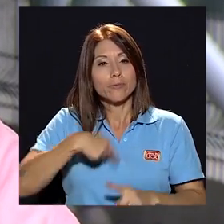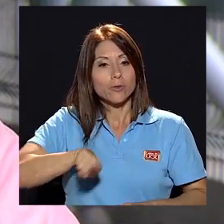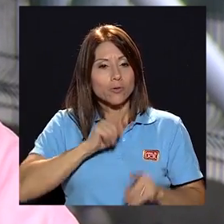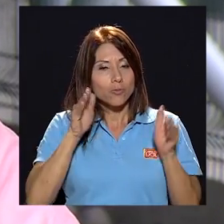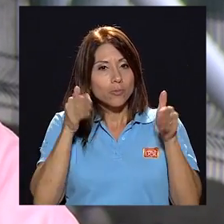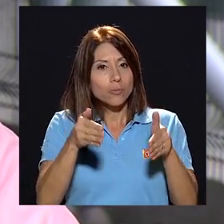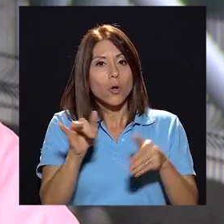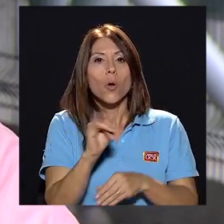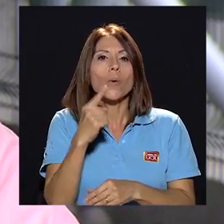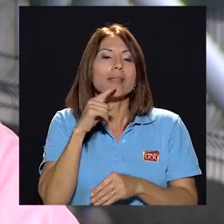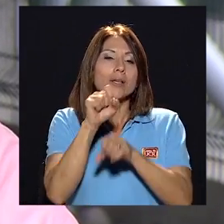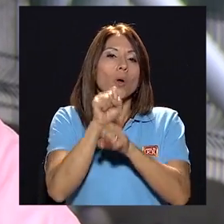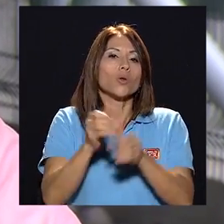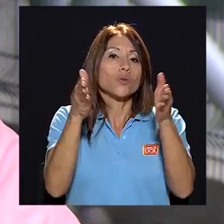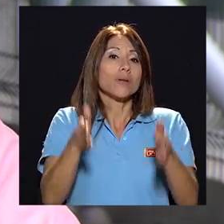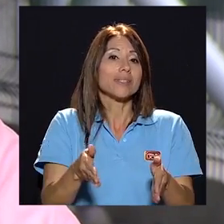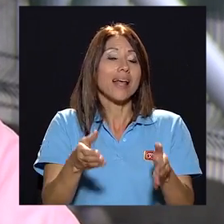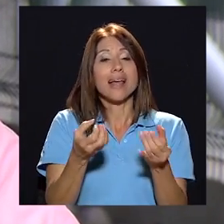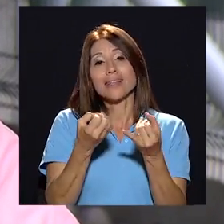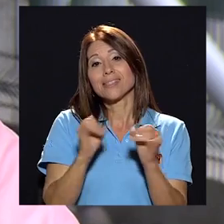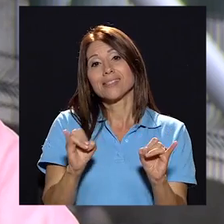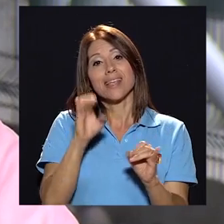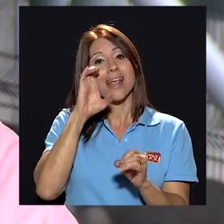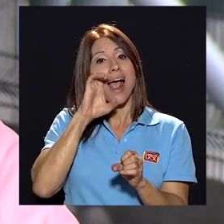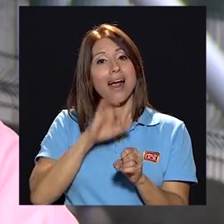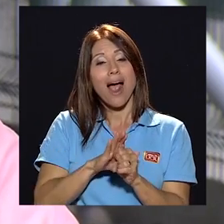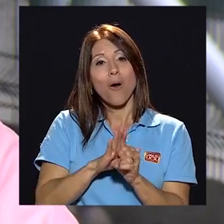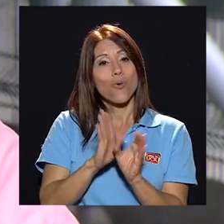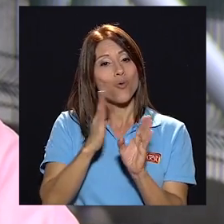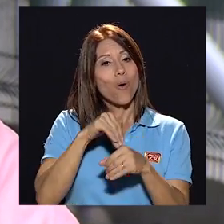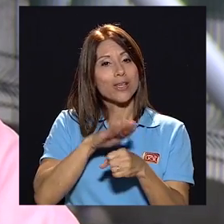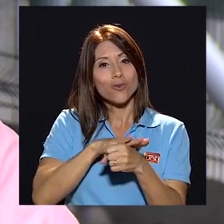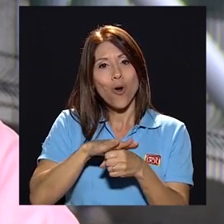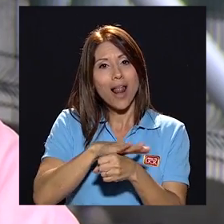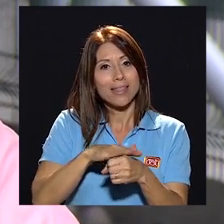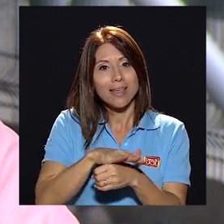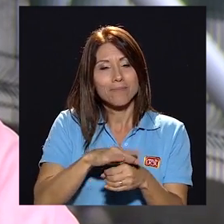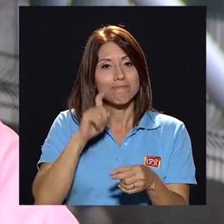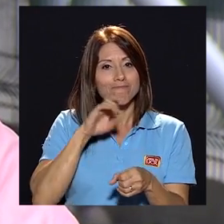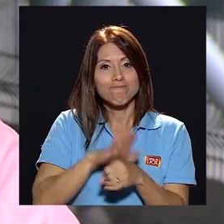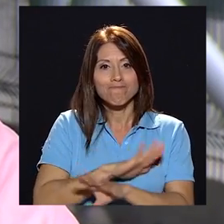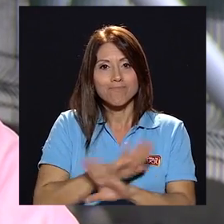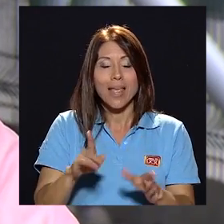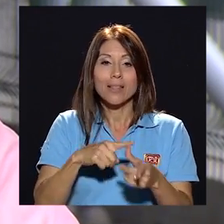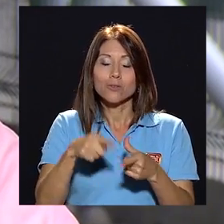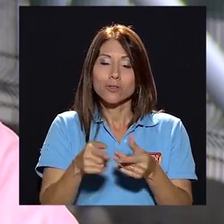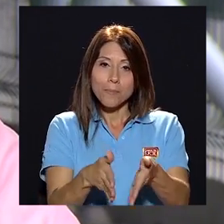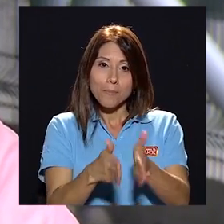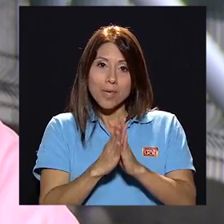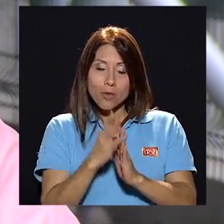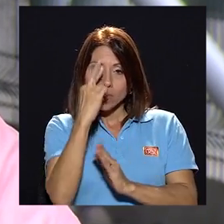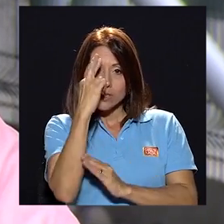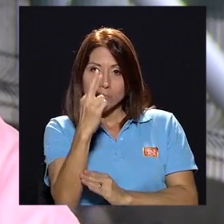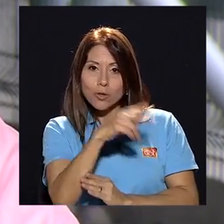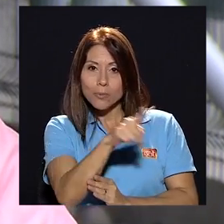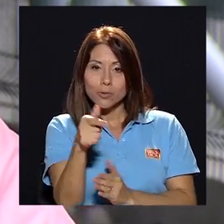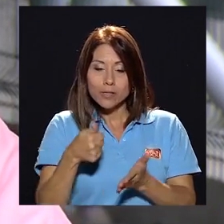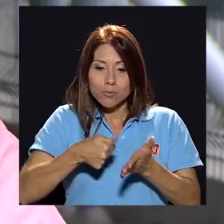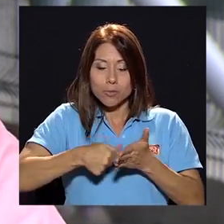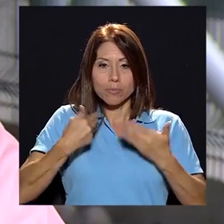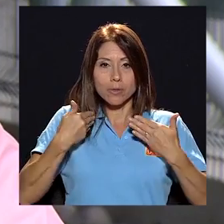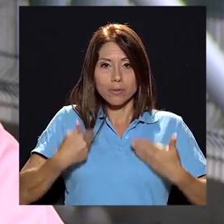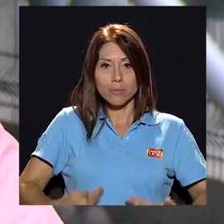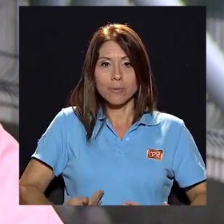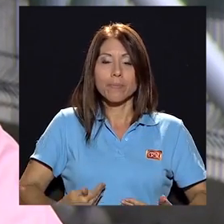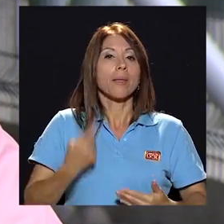esto como dice nuestro costumbrista sin cacao no hay chocolate entonces yo les pido a ustedes el voto respetuosamente